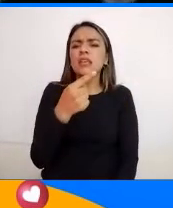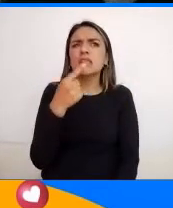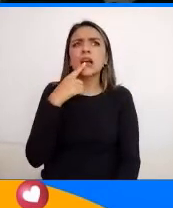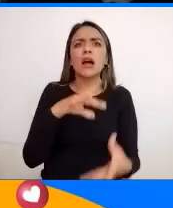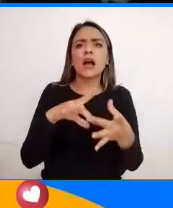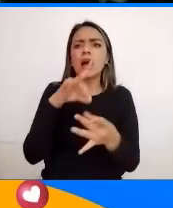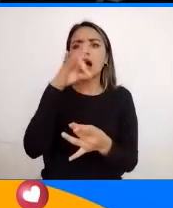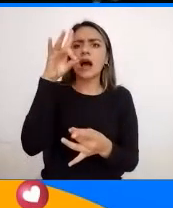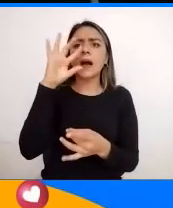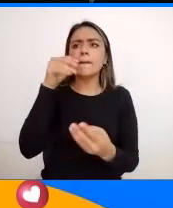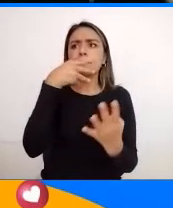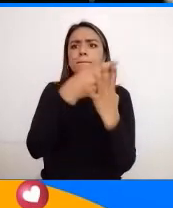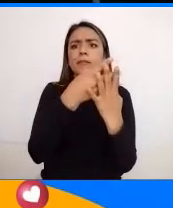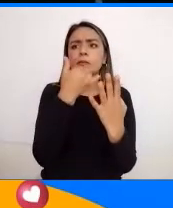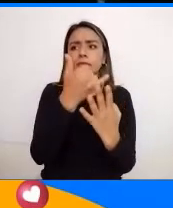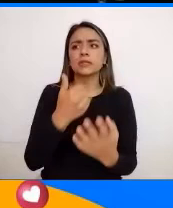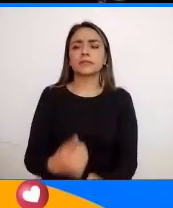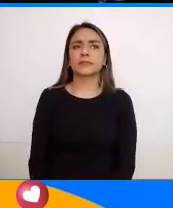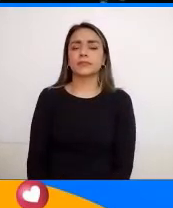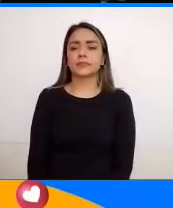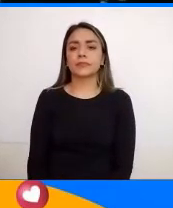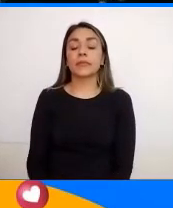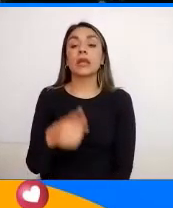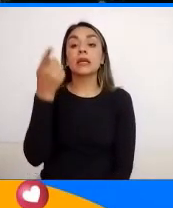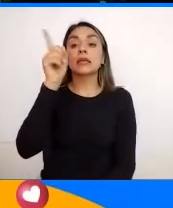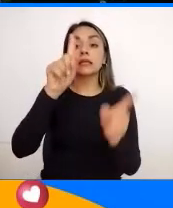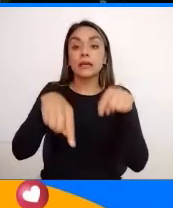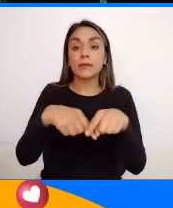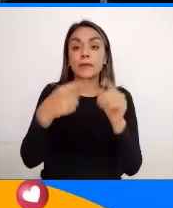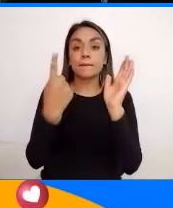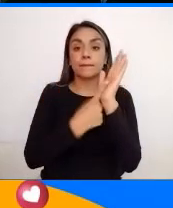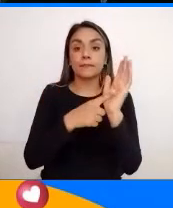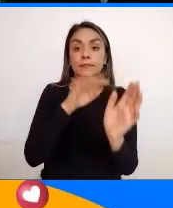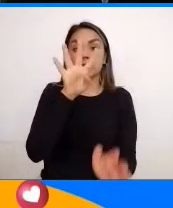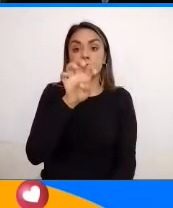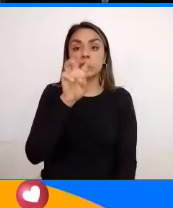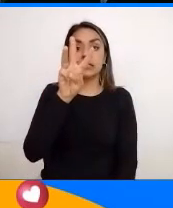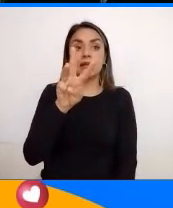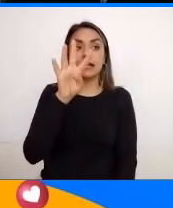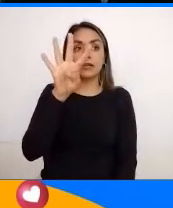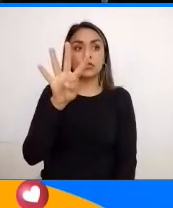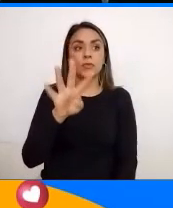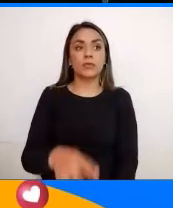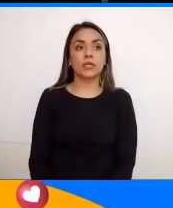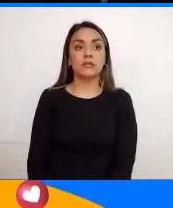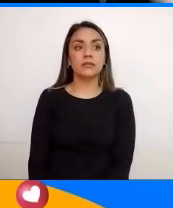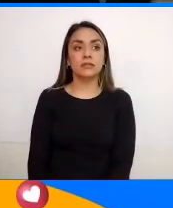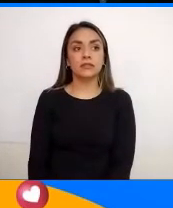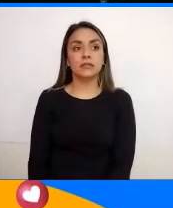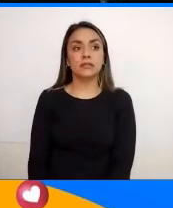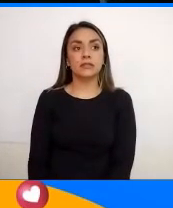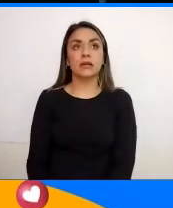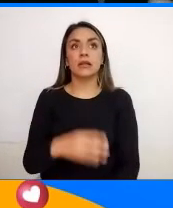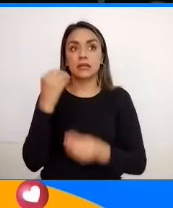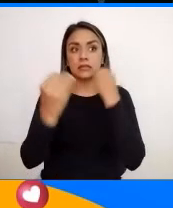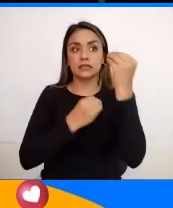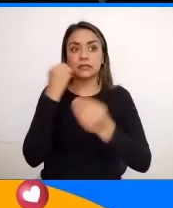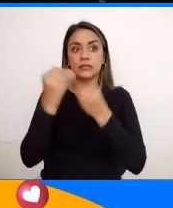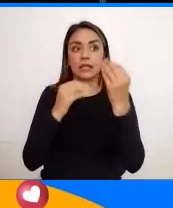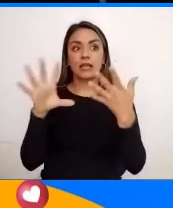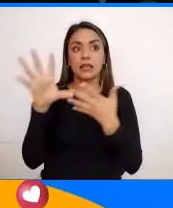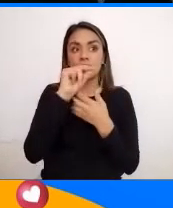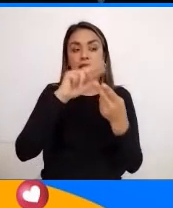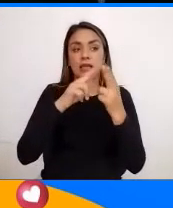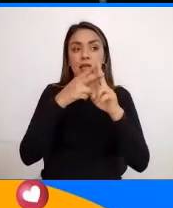presos ¿Listo? También en 1984 Se hizo todo el tema De